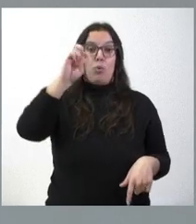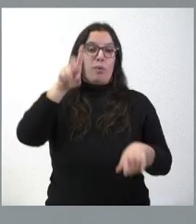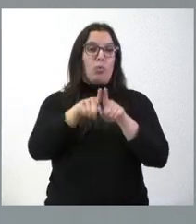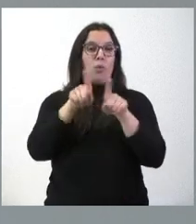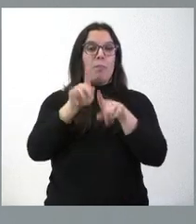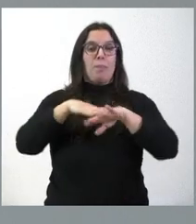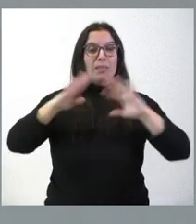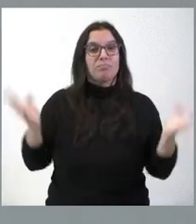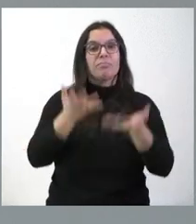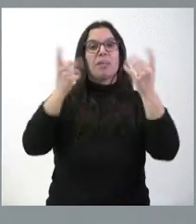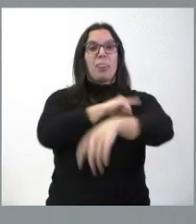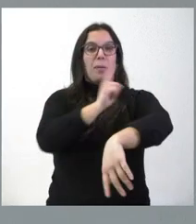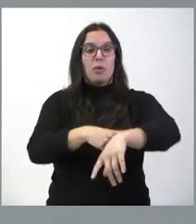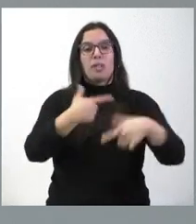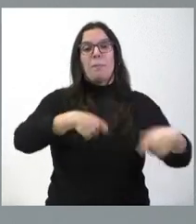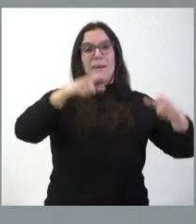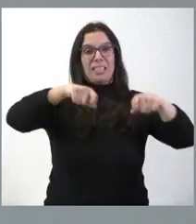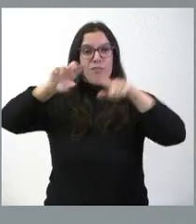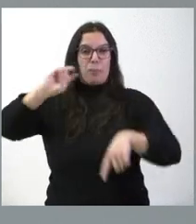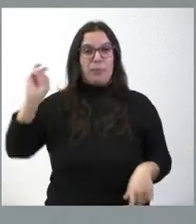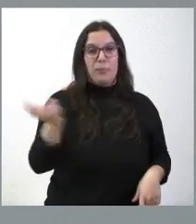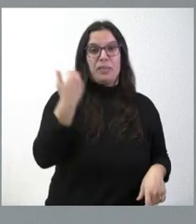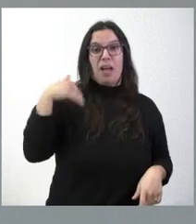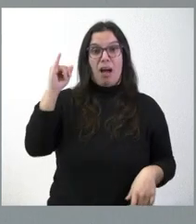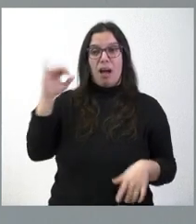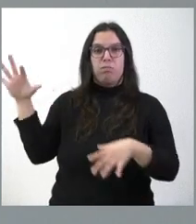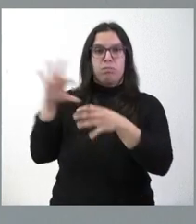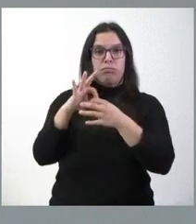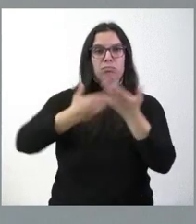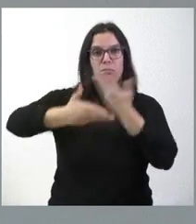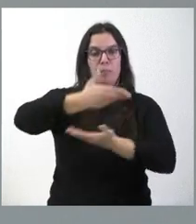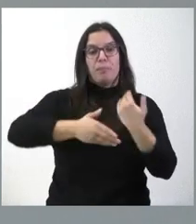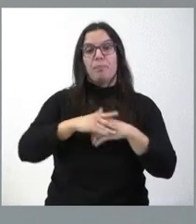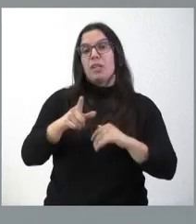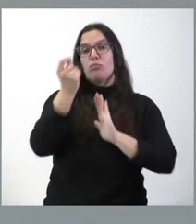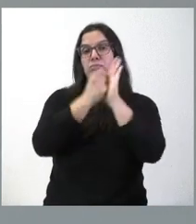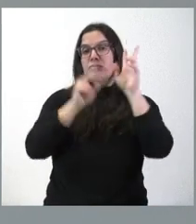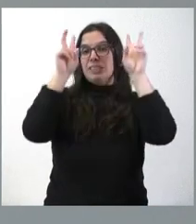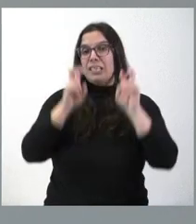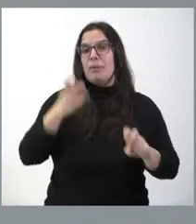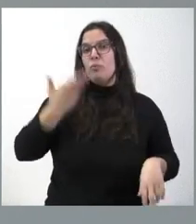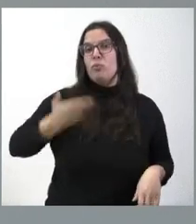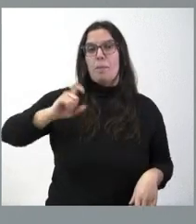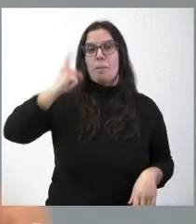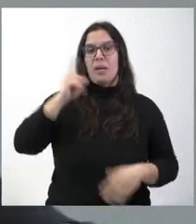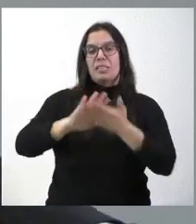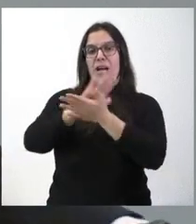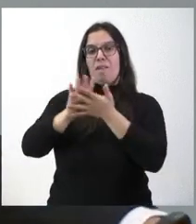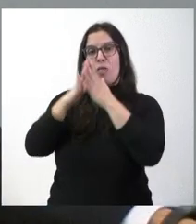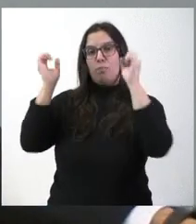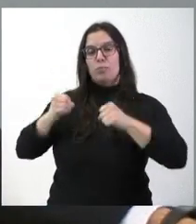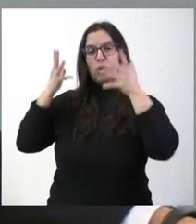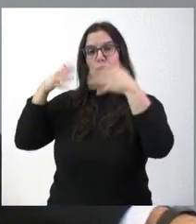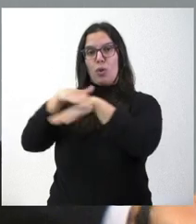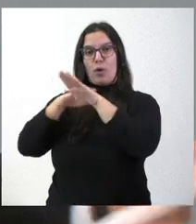con diversas plataformas existentes al respecto. Estos son los asuntos fundamentales que hemos tratado en el Consejo de